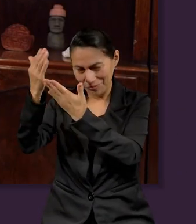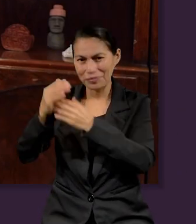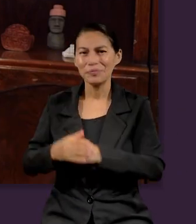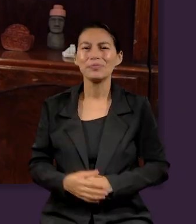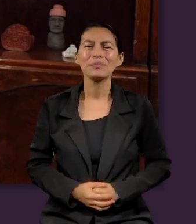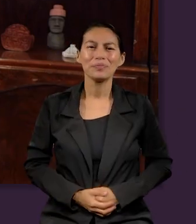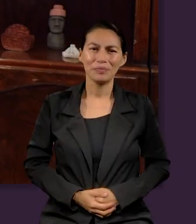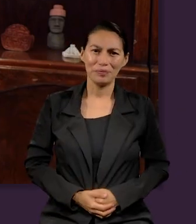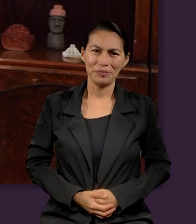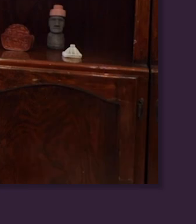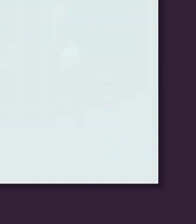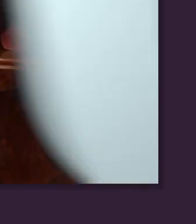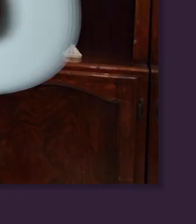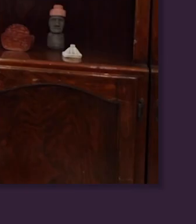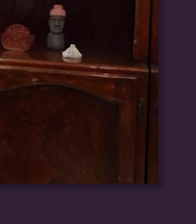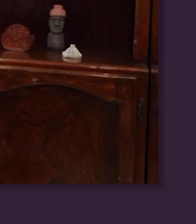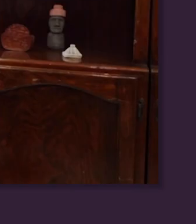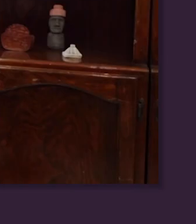su honra y gloria.